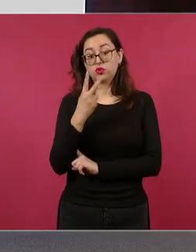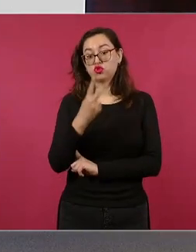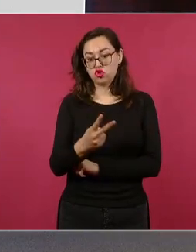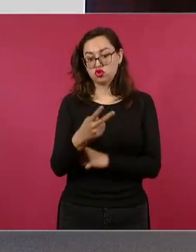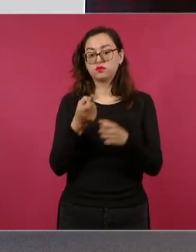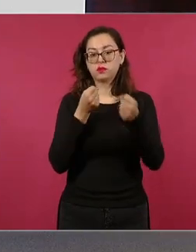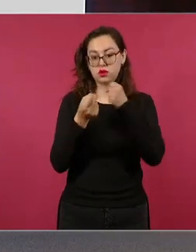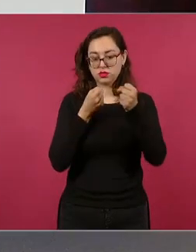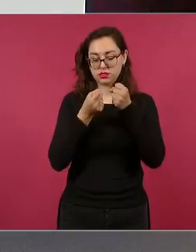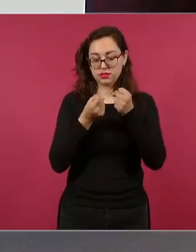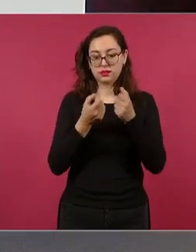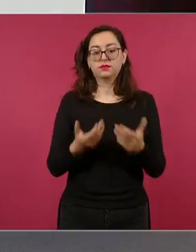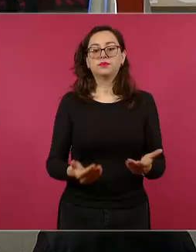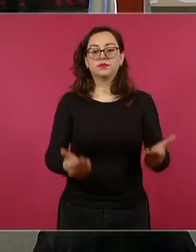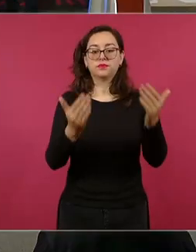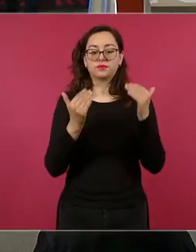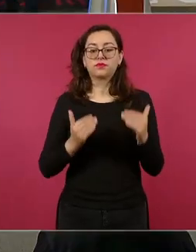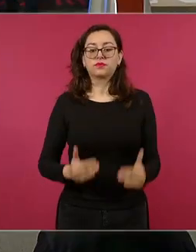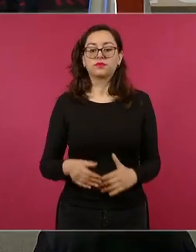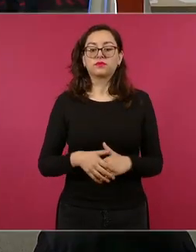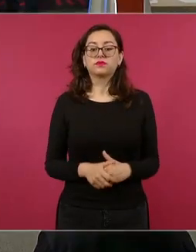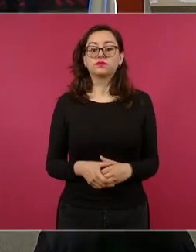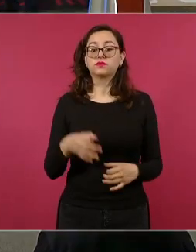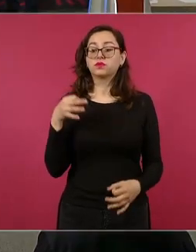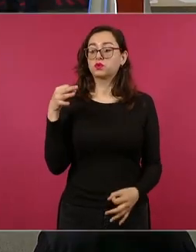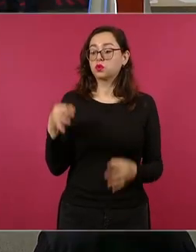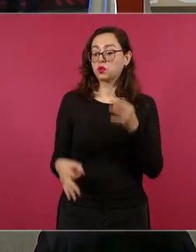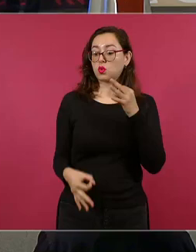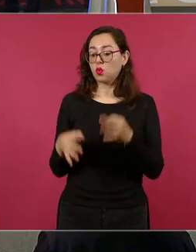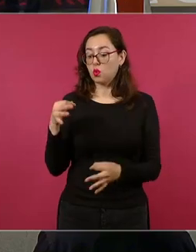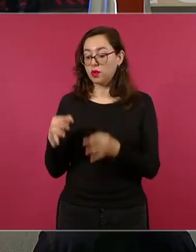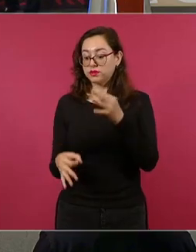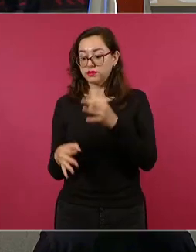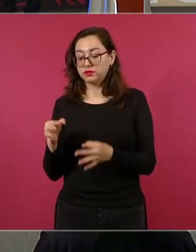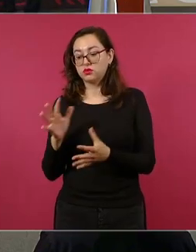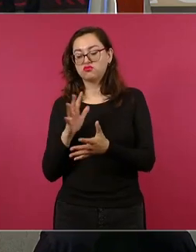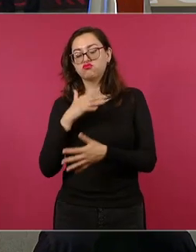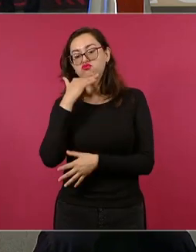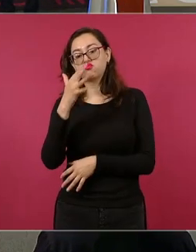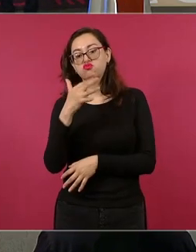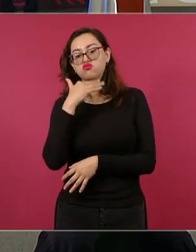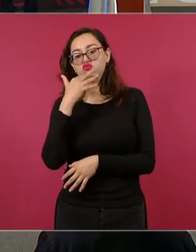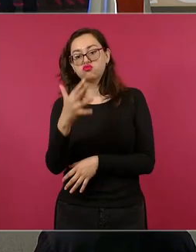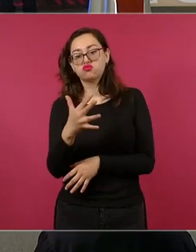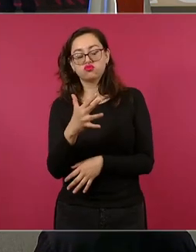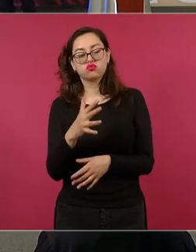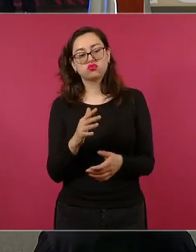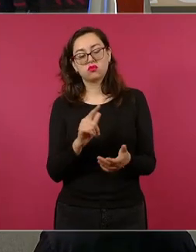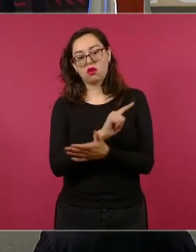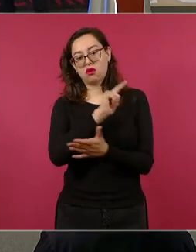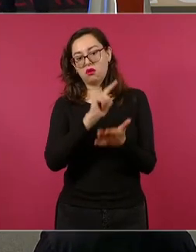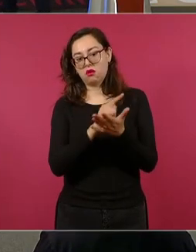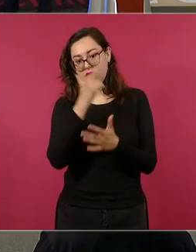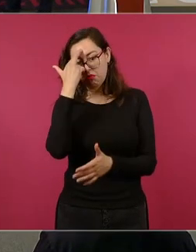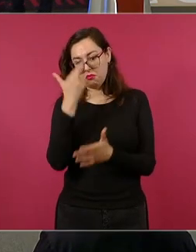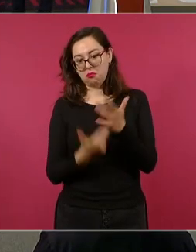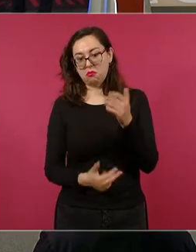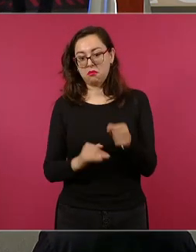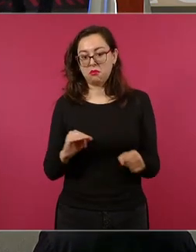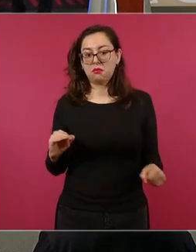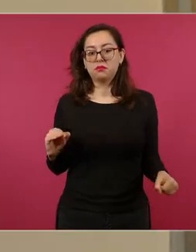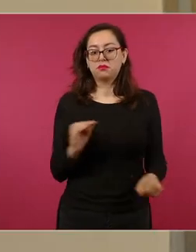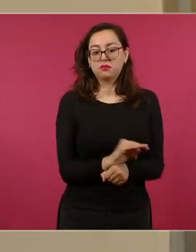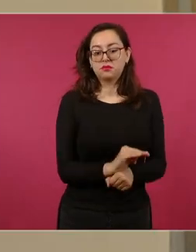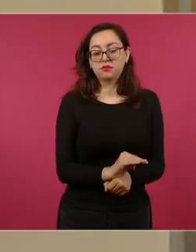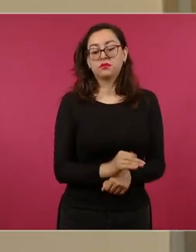Y tenemos dos casos también de jueces que favorecen a presuntos delincuentes. En esta ocasión el beneficiado